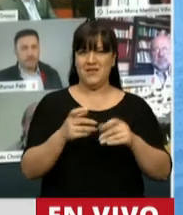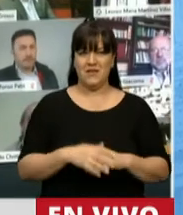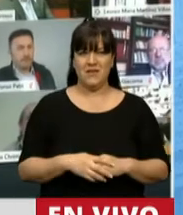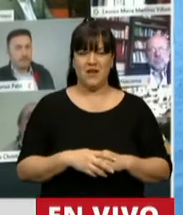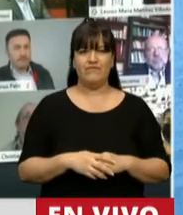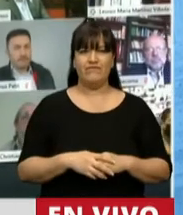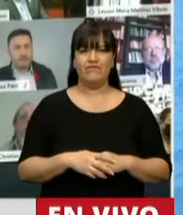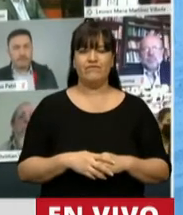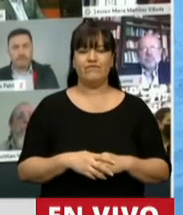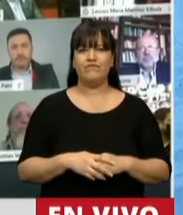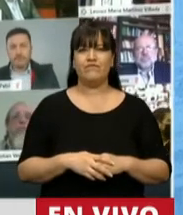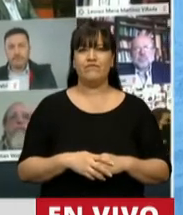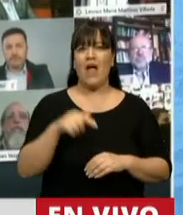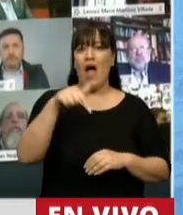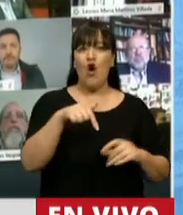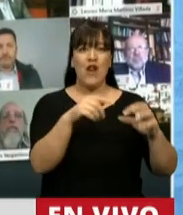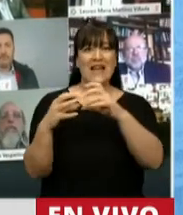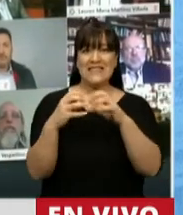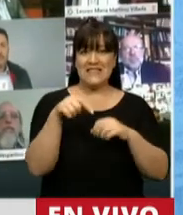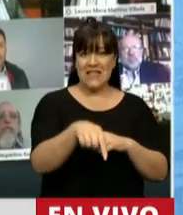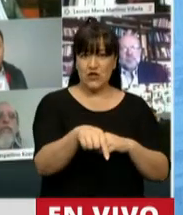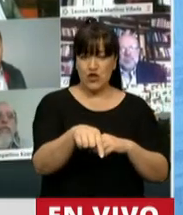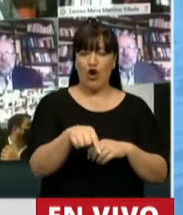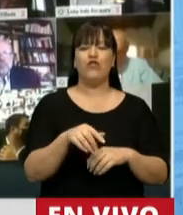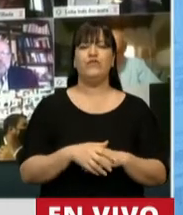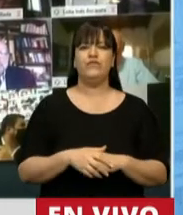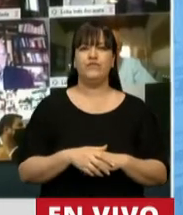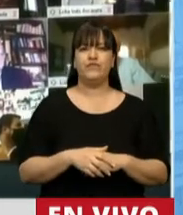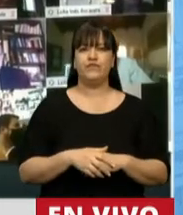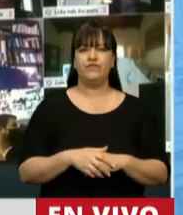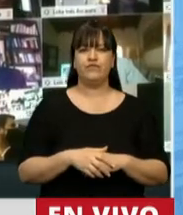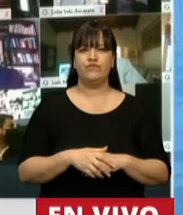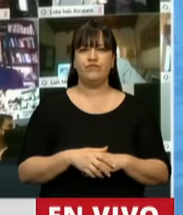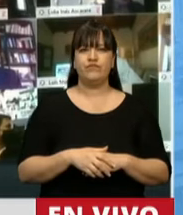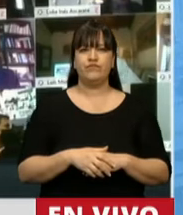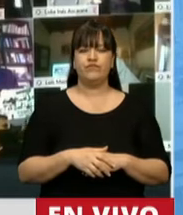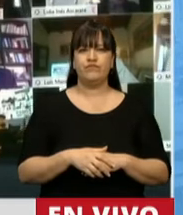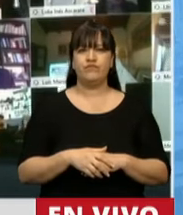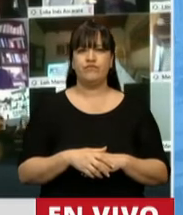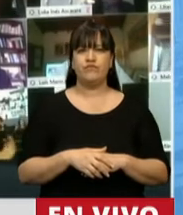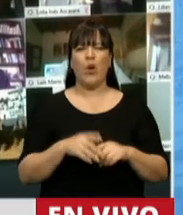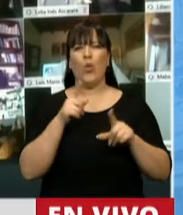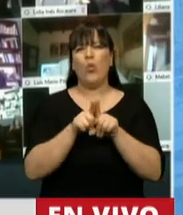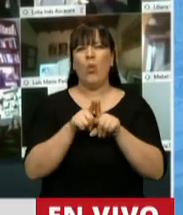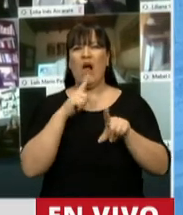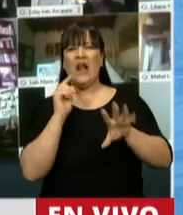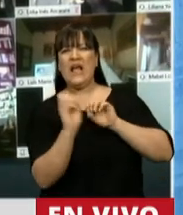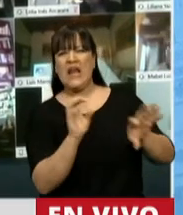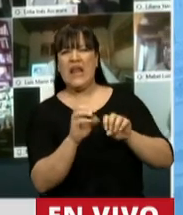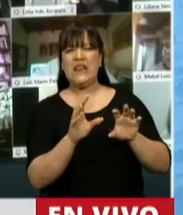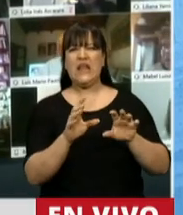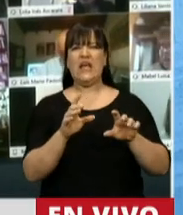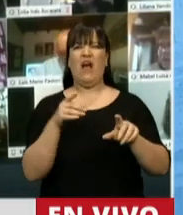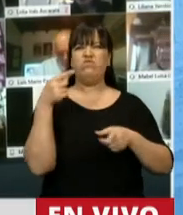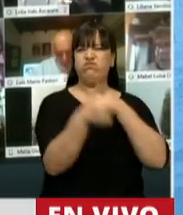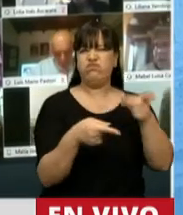por lo menos en el marco de la sesión, de avanzar con las críticas, con los